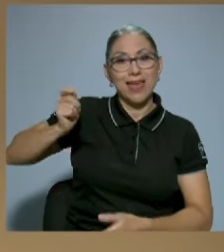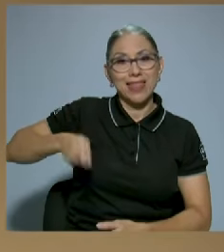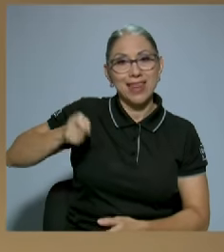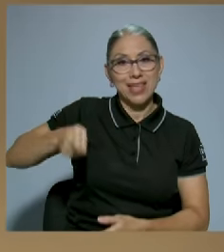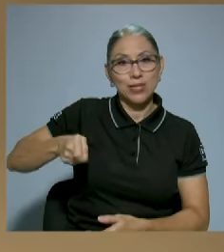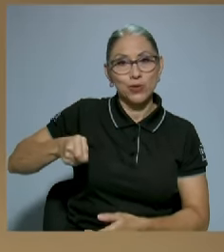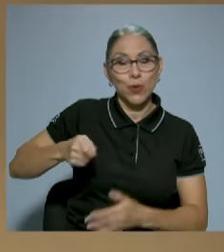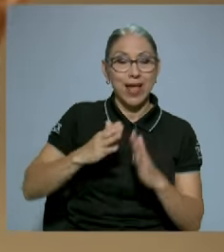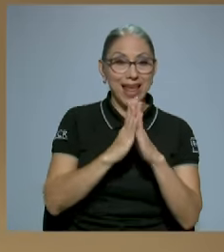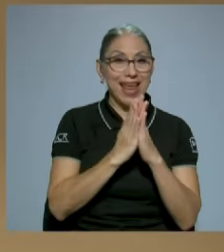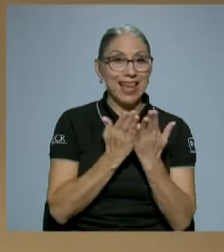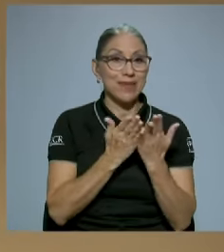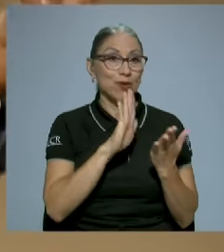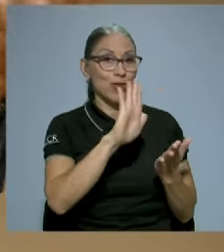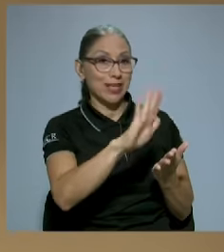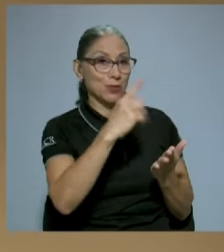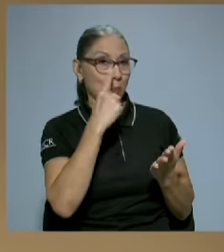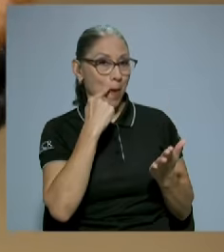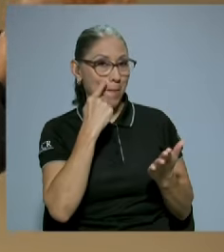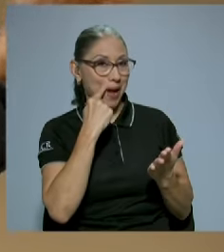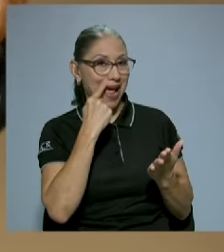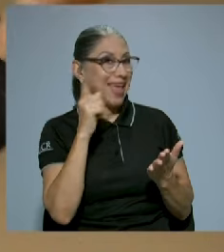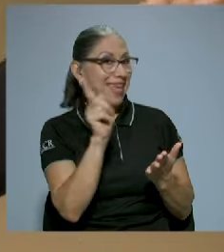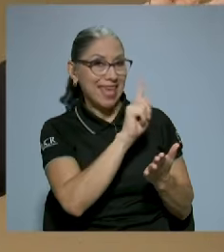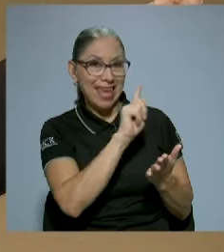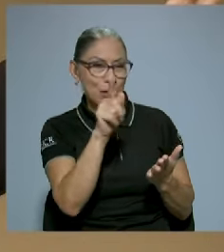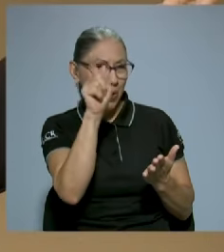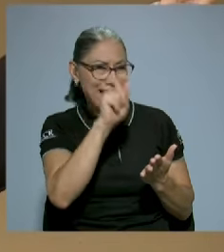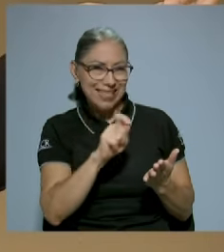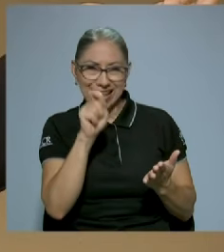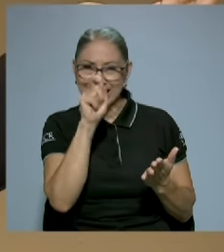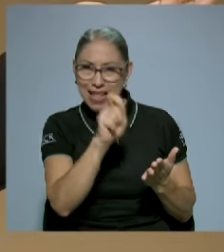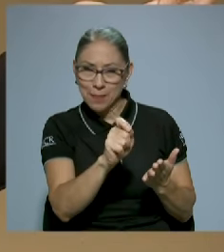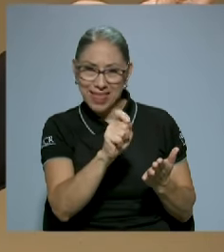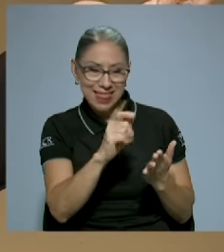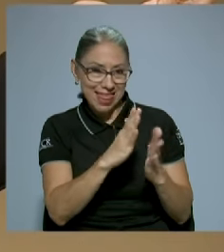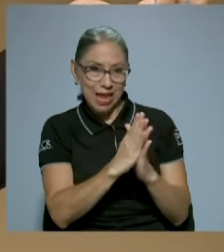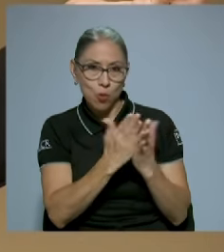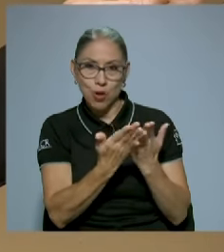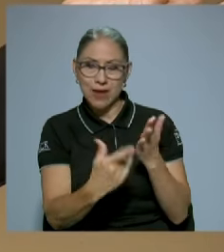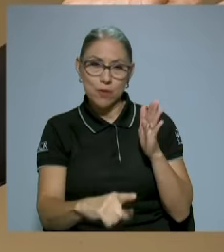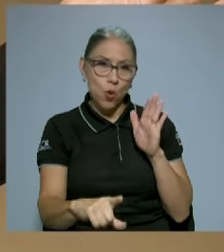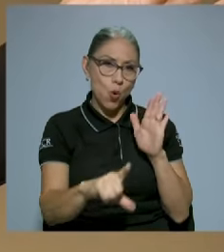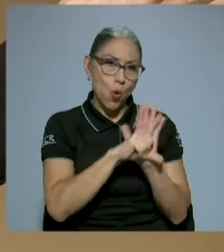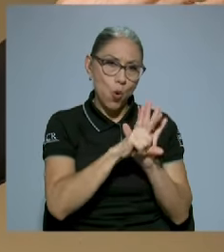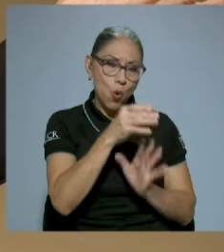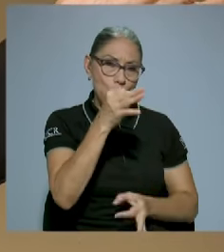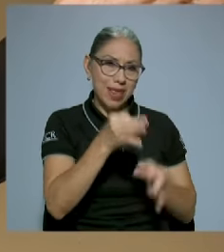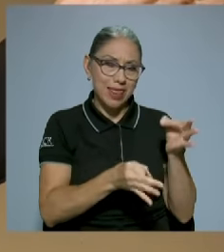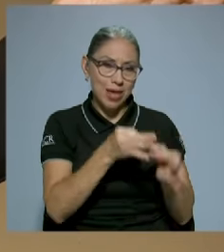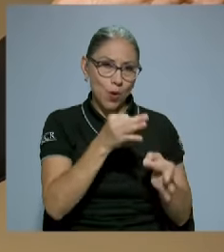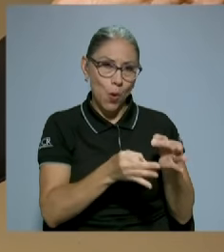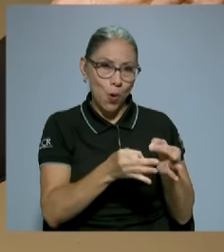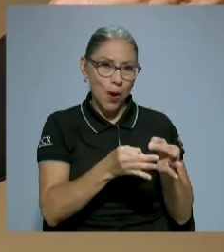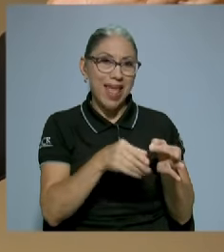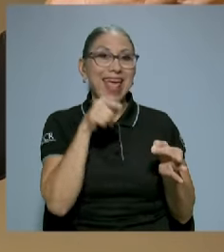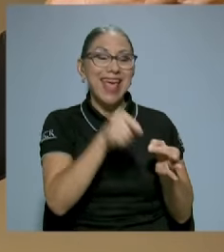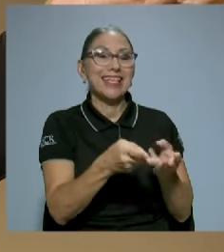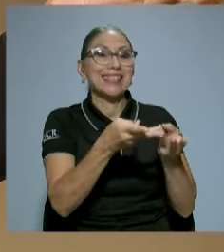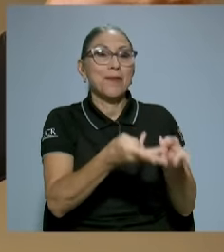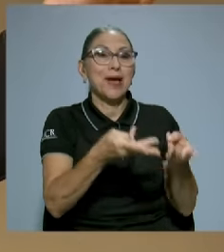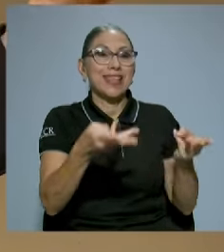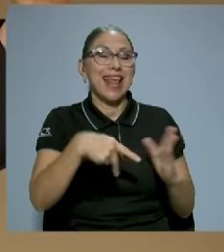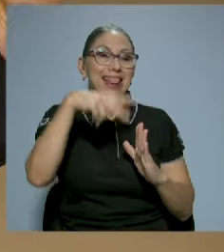papá, que no era exactamente un libro jurídico, era material de lectura